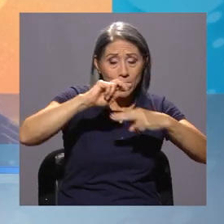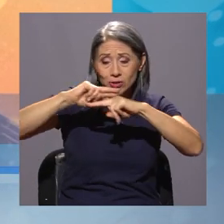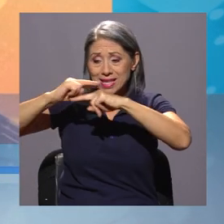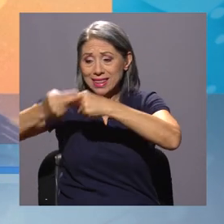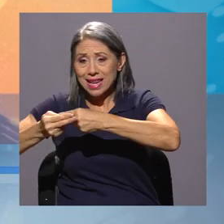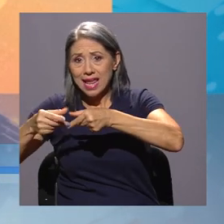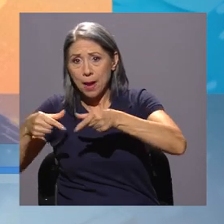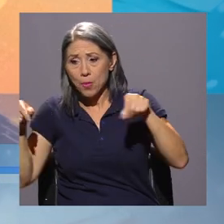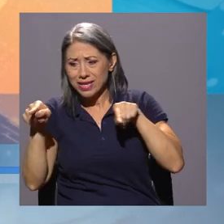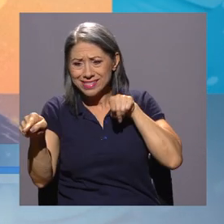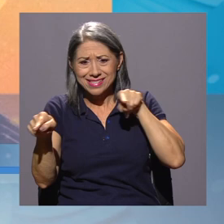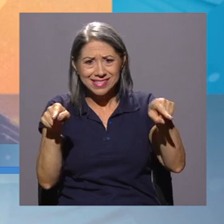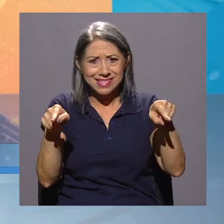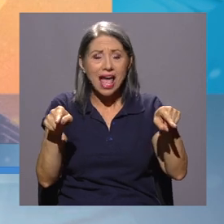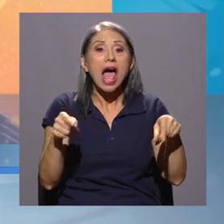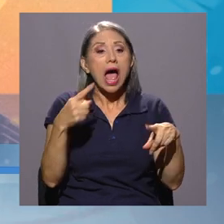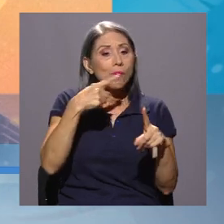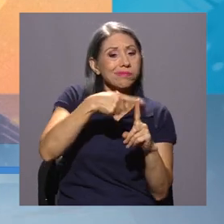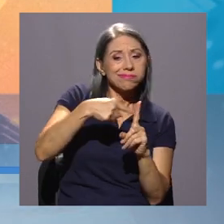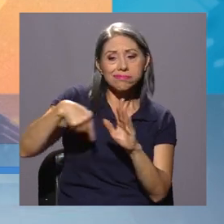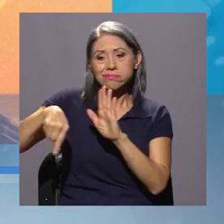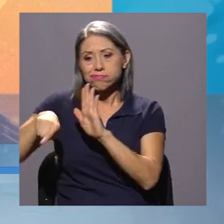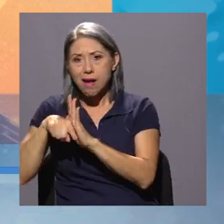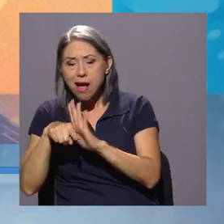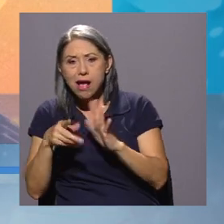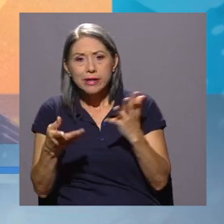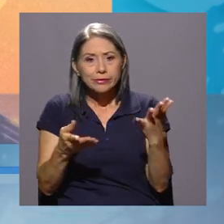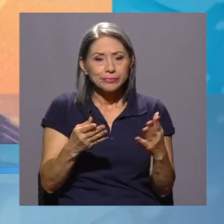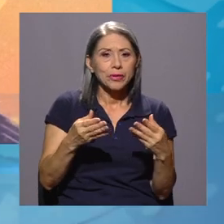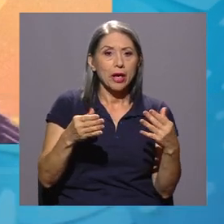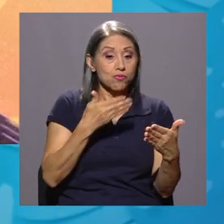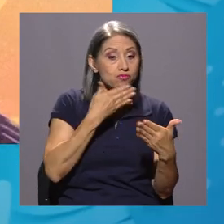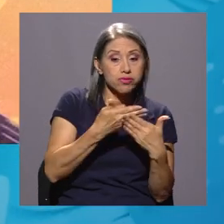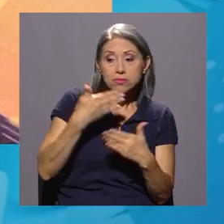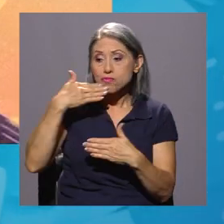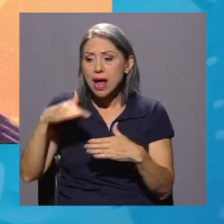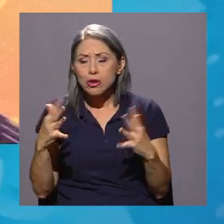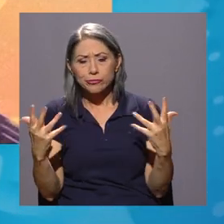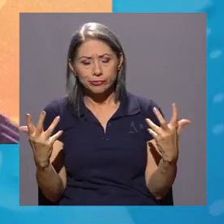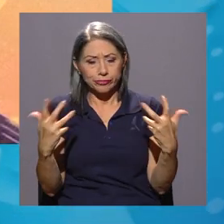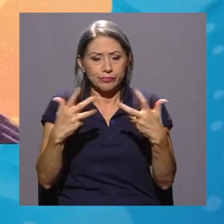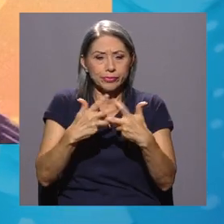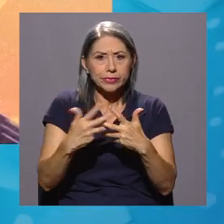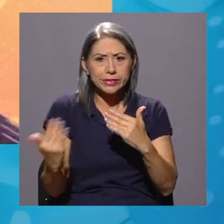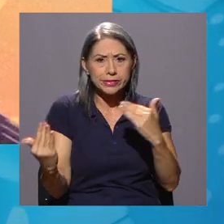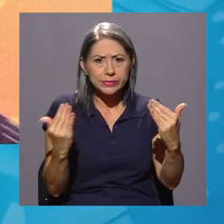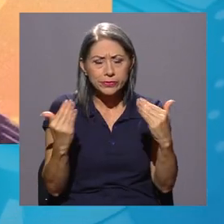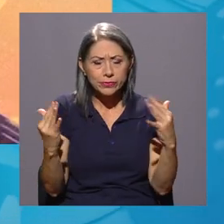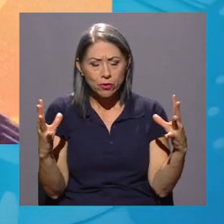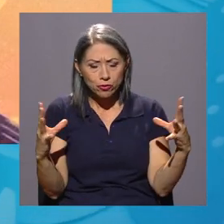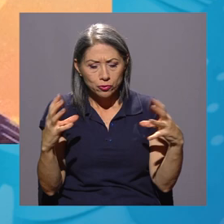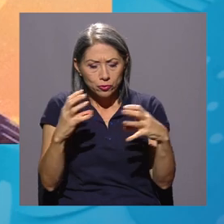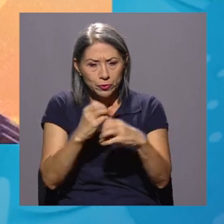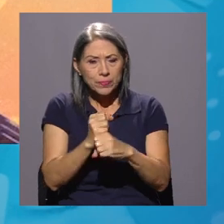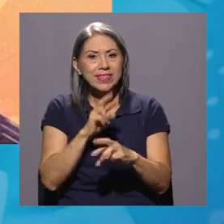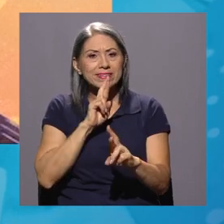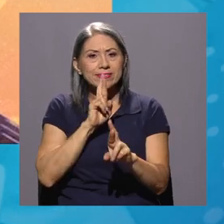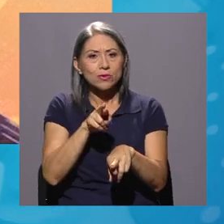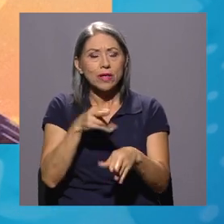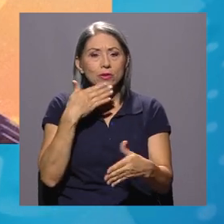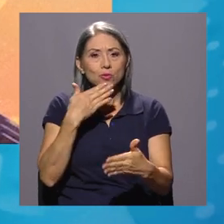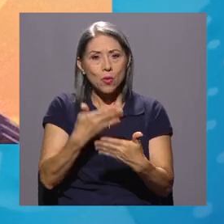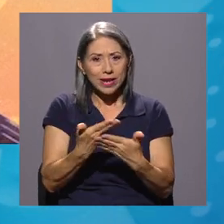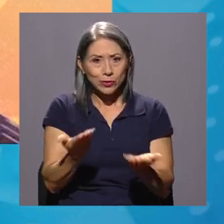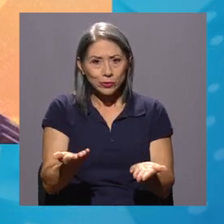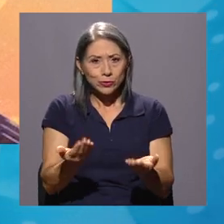ventajas y desventajas que, al asociarlas y combinarlas, nos dieron resultados muy buenos